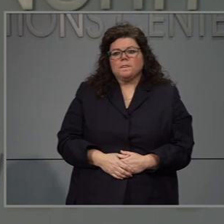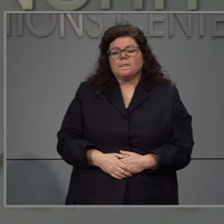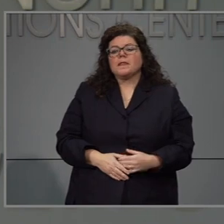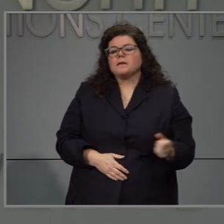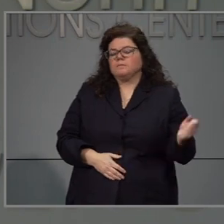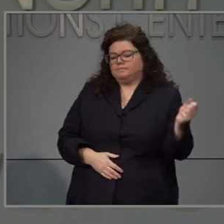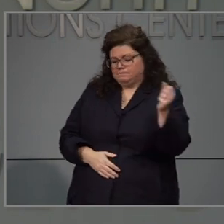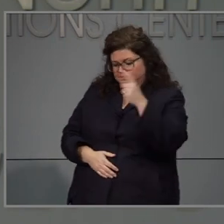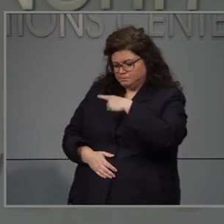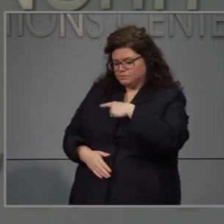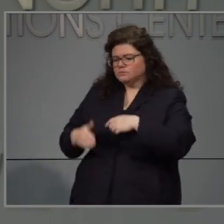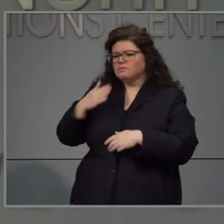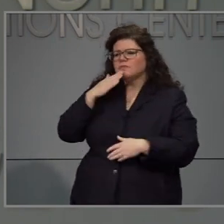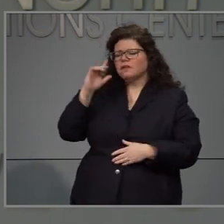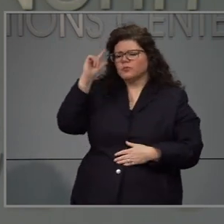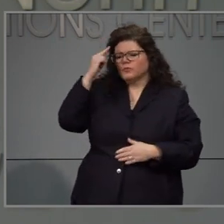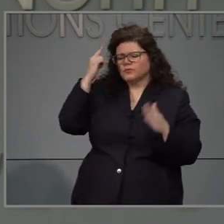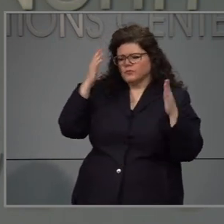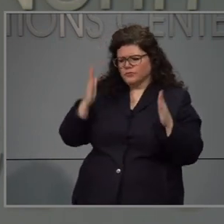O W. S. E.